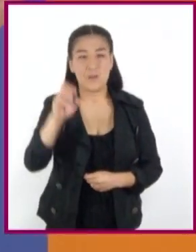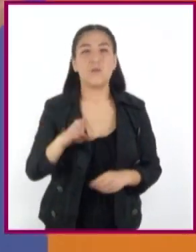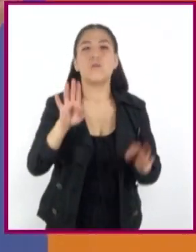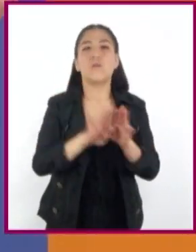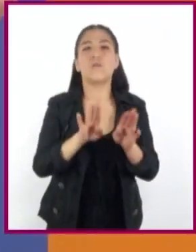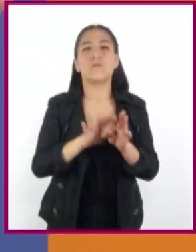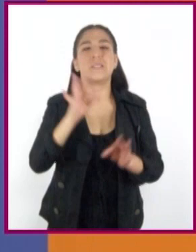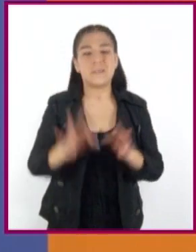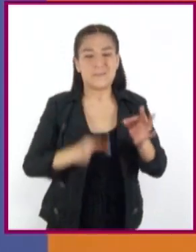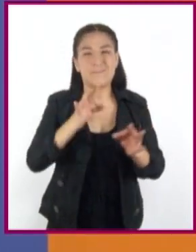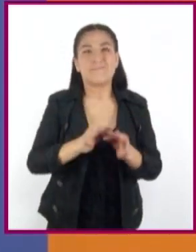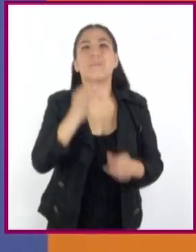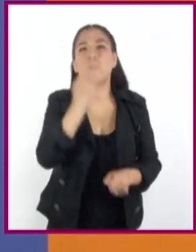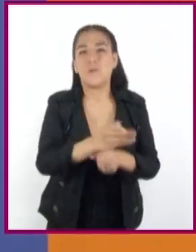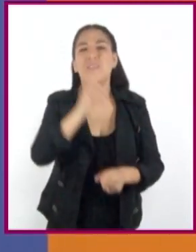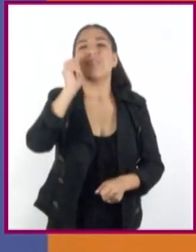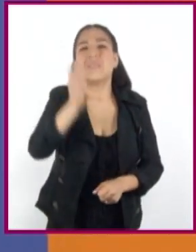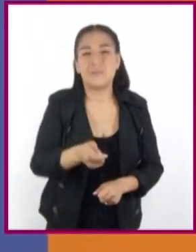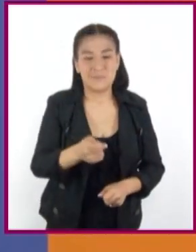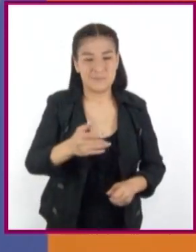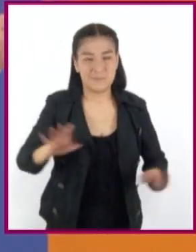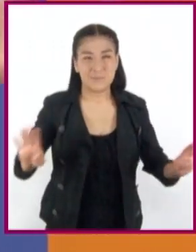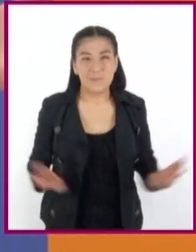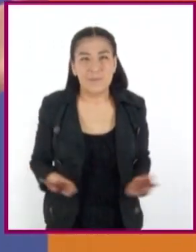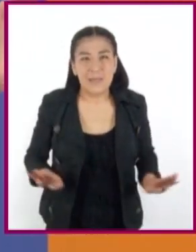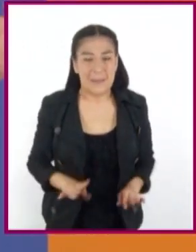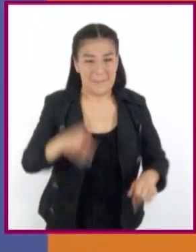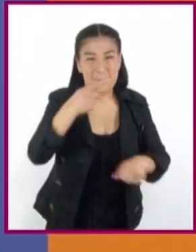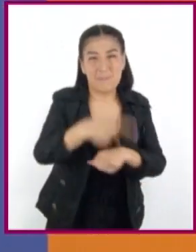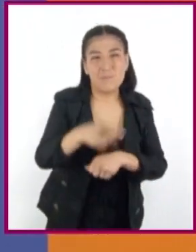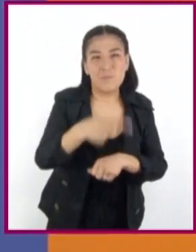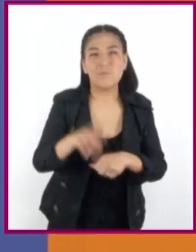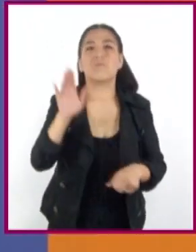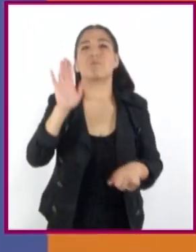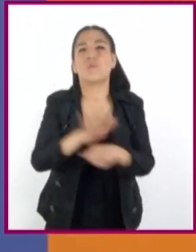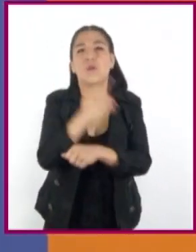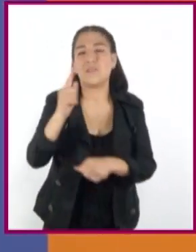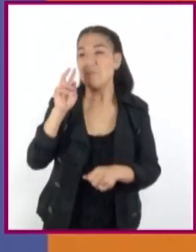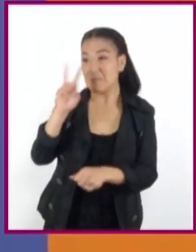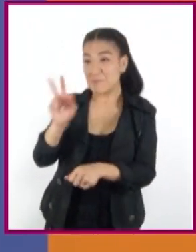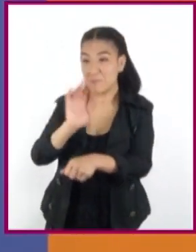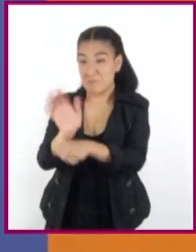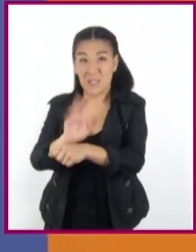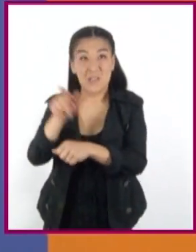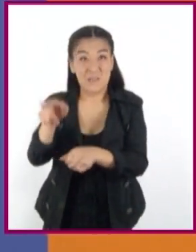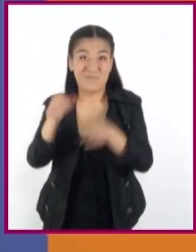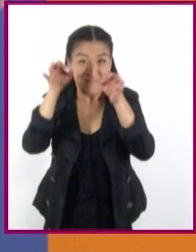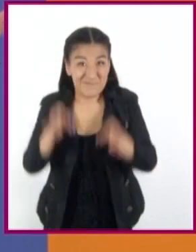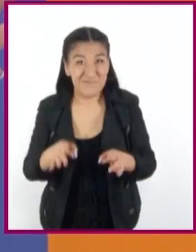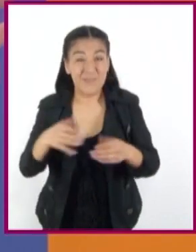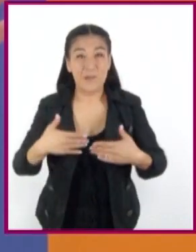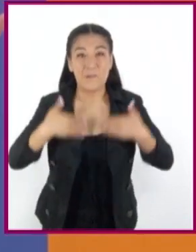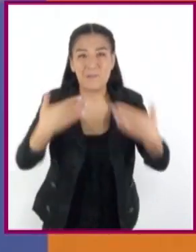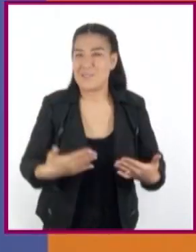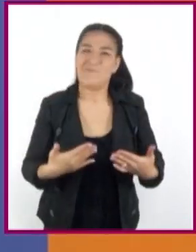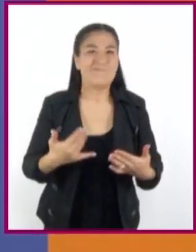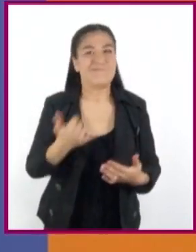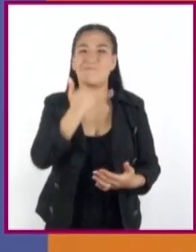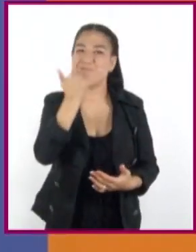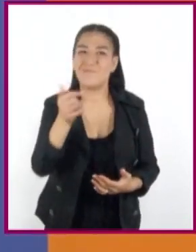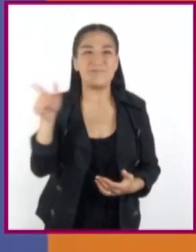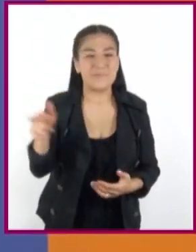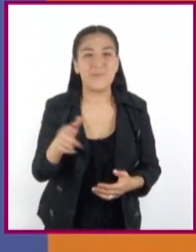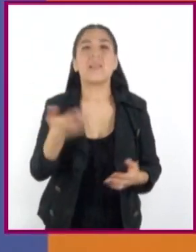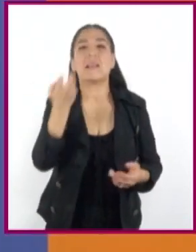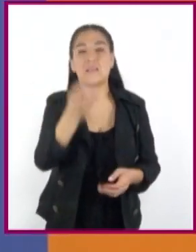una conducta de riesgo al basarse en fuentes de información que no son confiables, además de considerar la idea